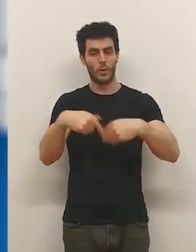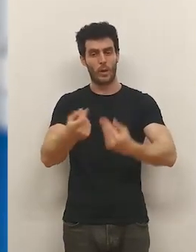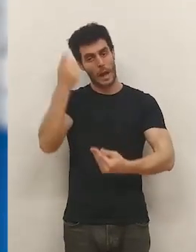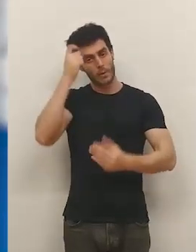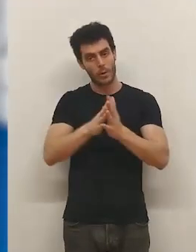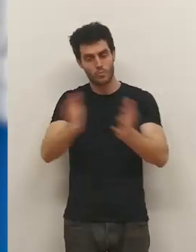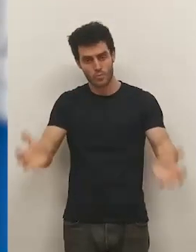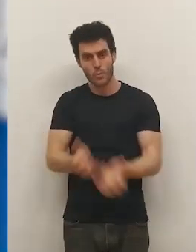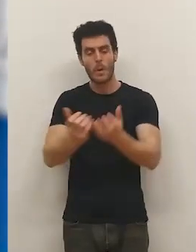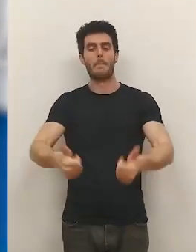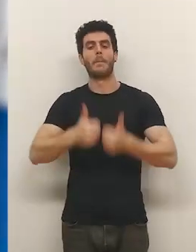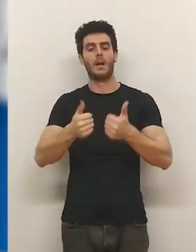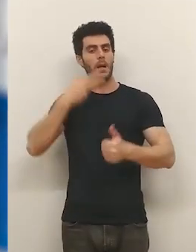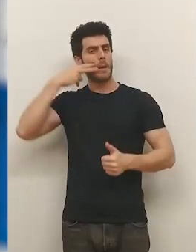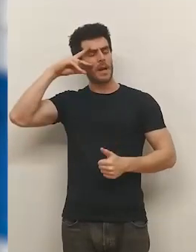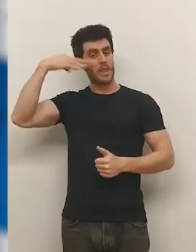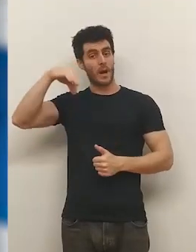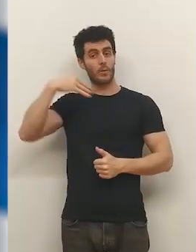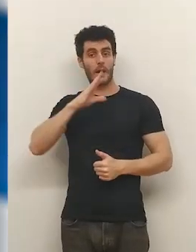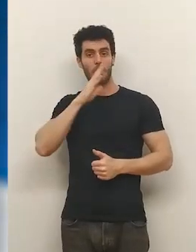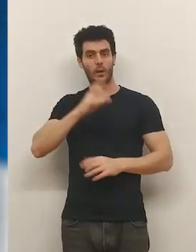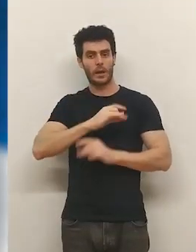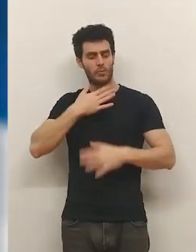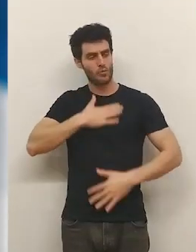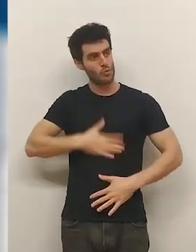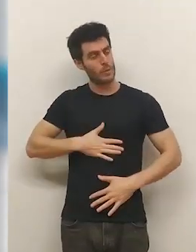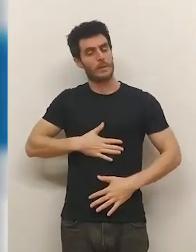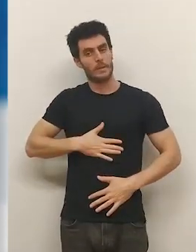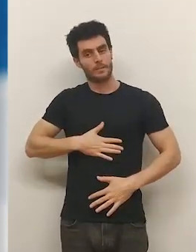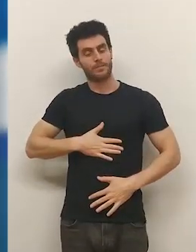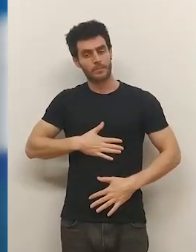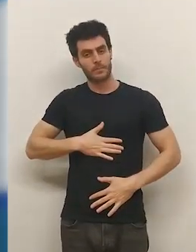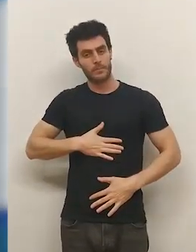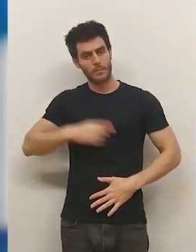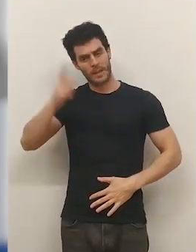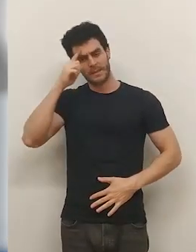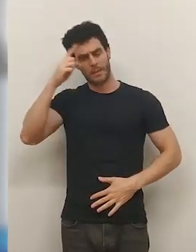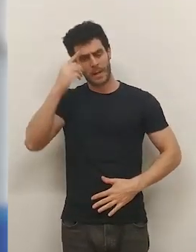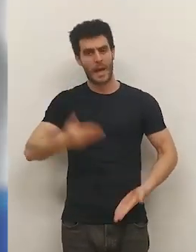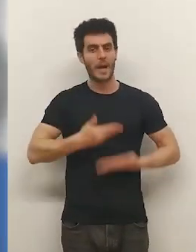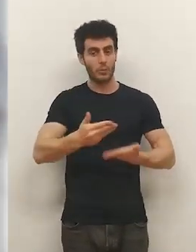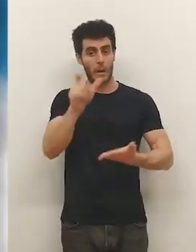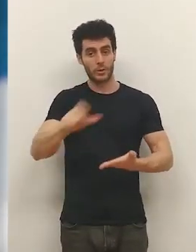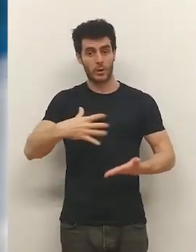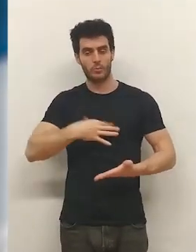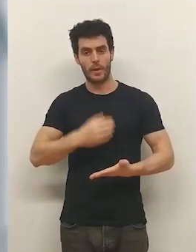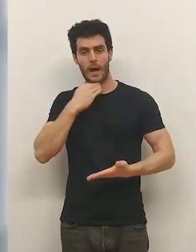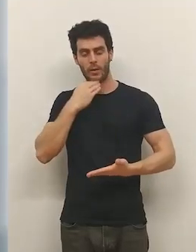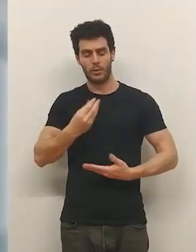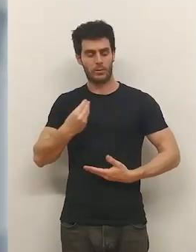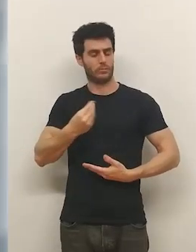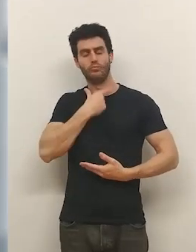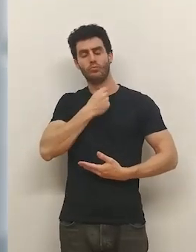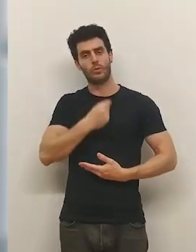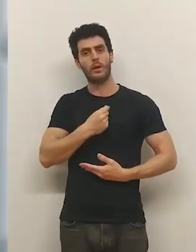los estudiantes. Ha sido una experiencia única... ...porque es como muy reconfortable... ...saber que puedes ayudar a personas el día de mañana. Algo que te